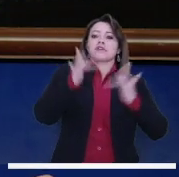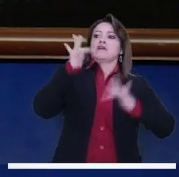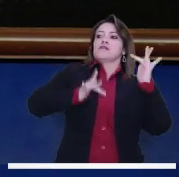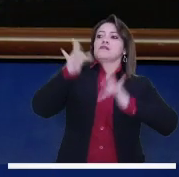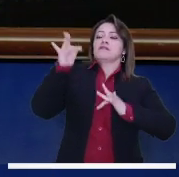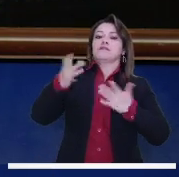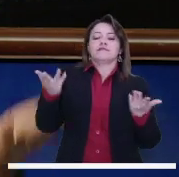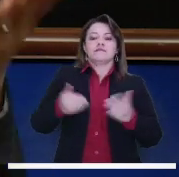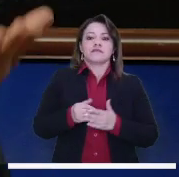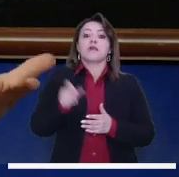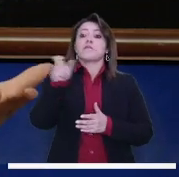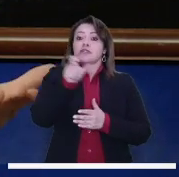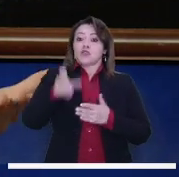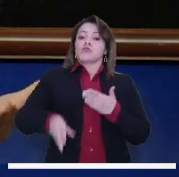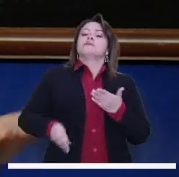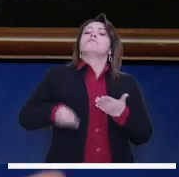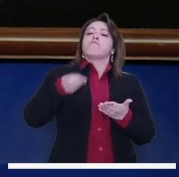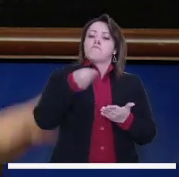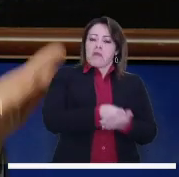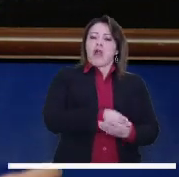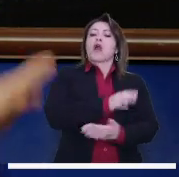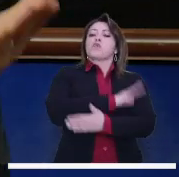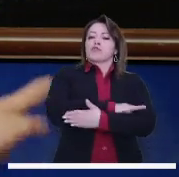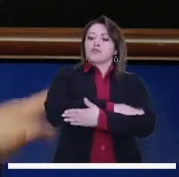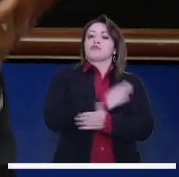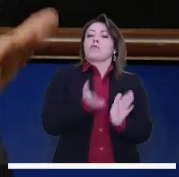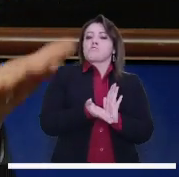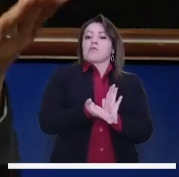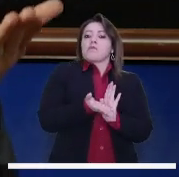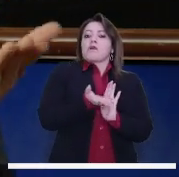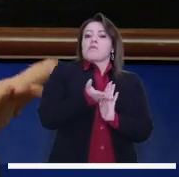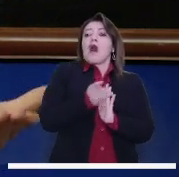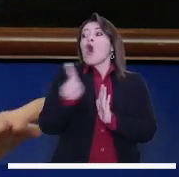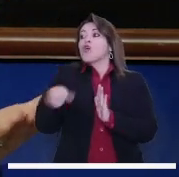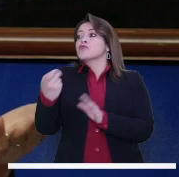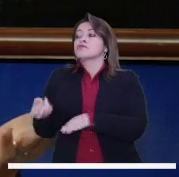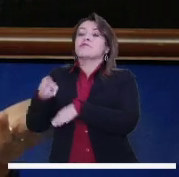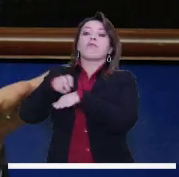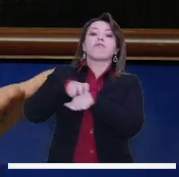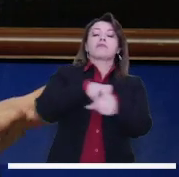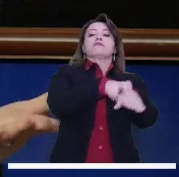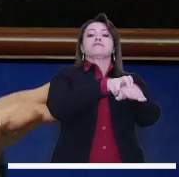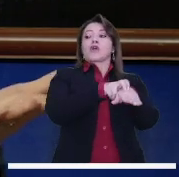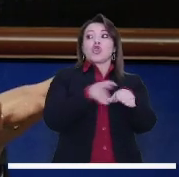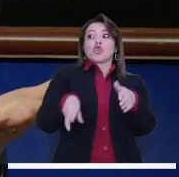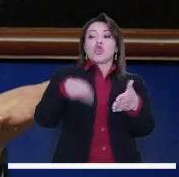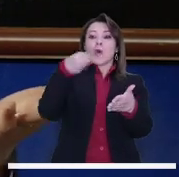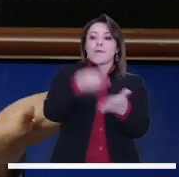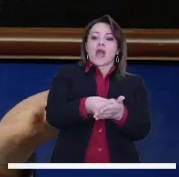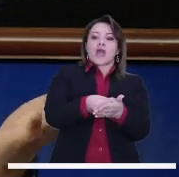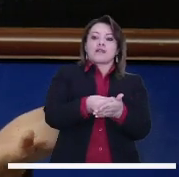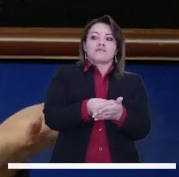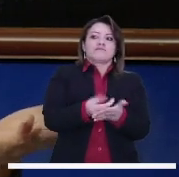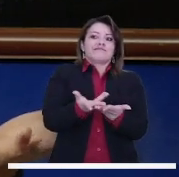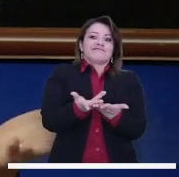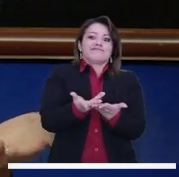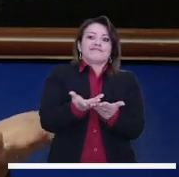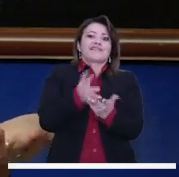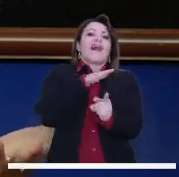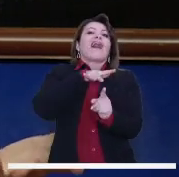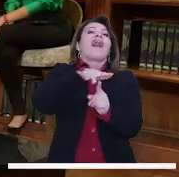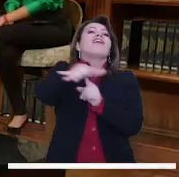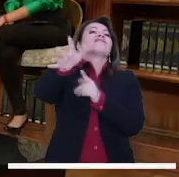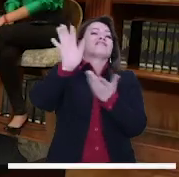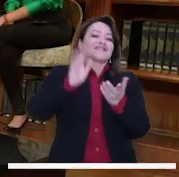encuentra ese desequilibrio. Los que pagan, cada vez les van subiendo el precio y los que se cuelan, pues en cierta forma les están pasando